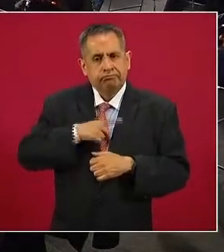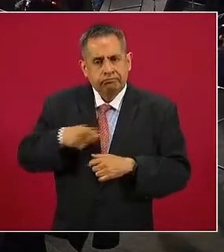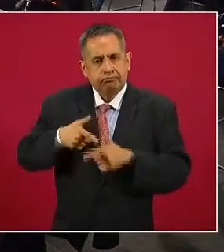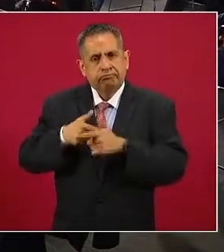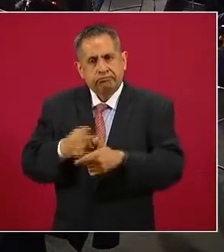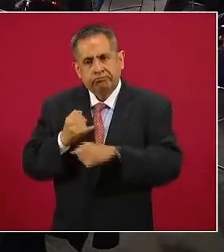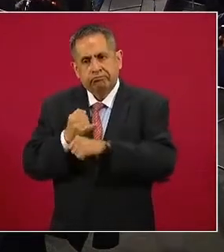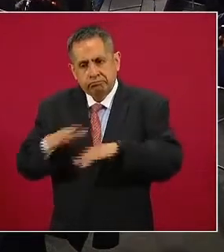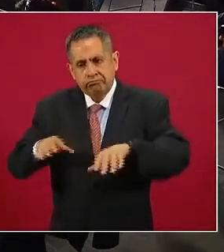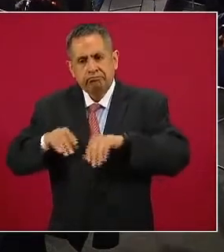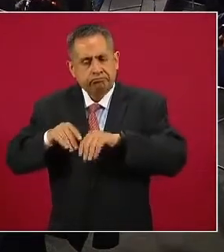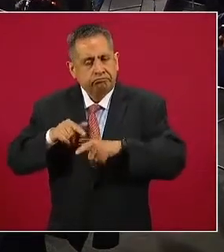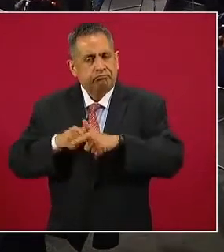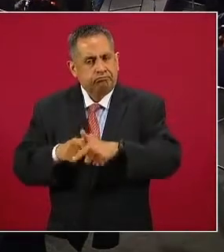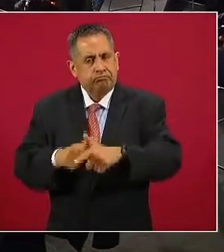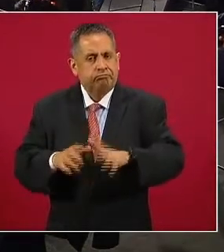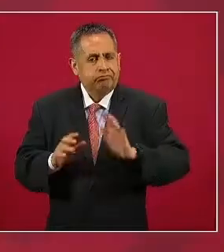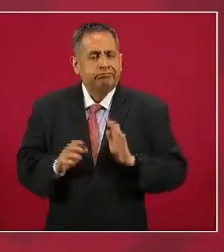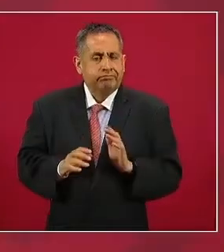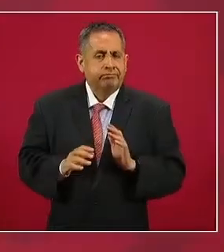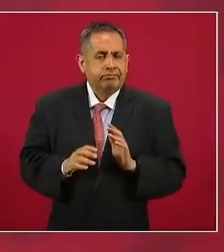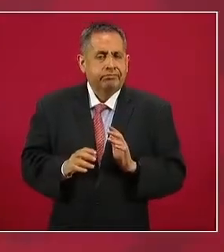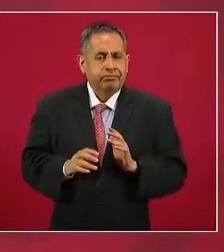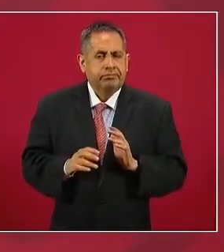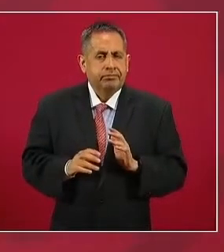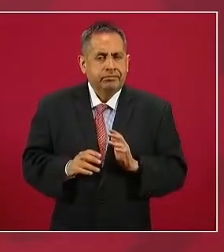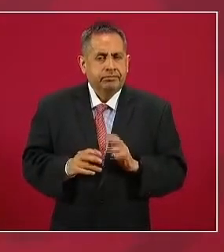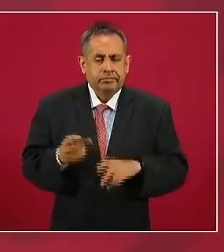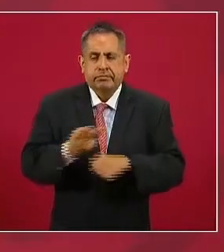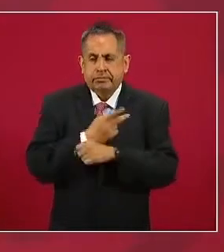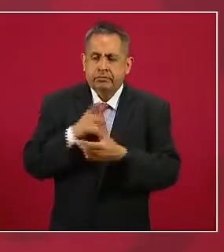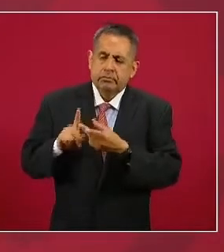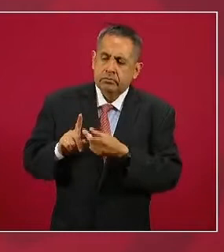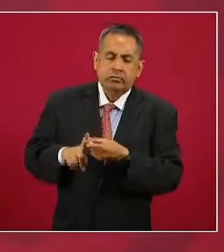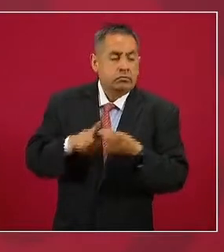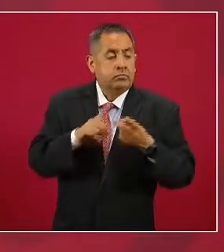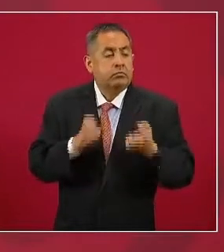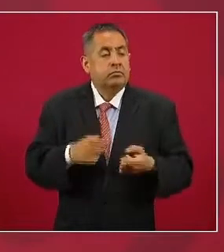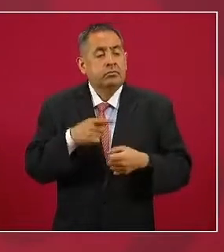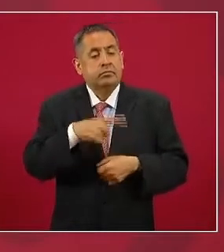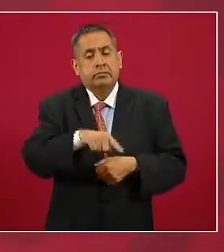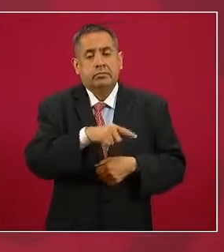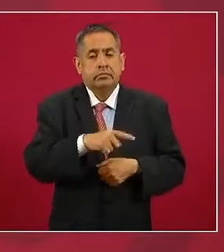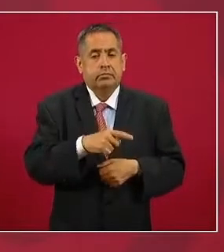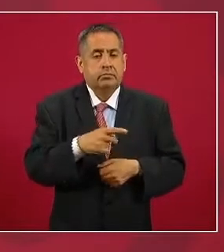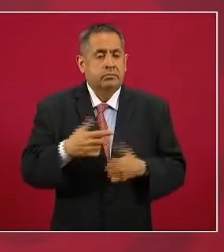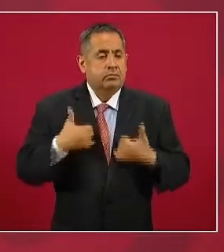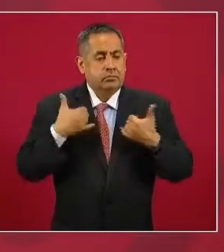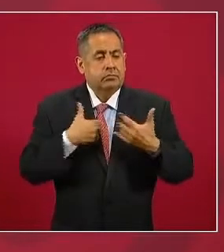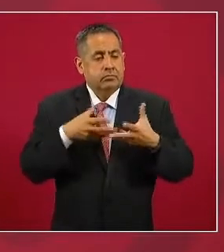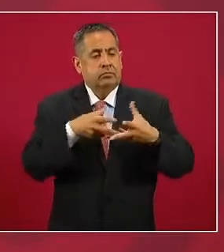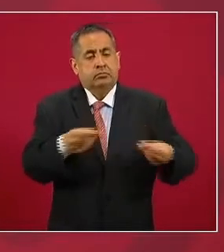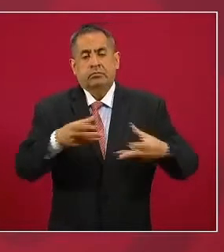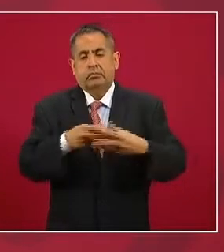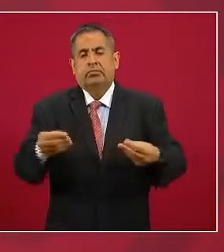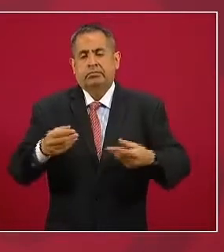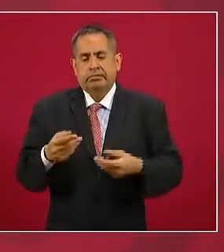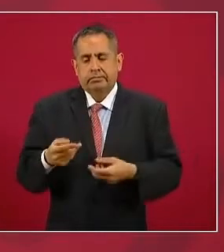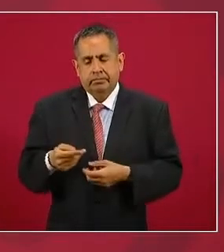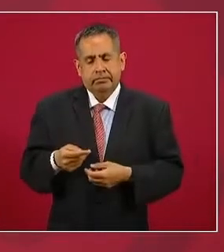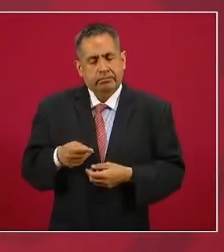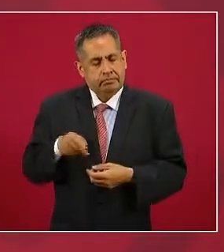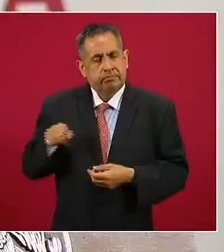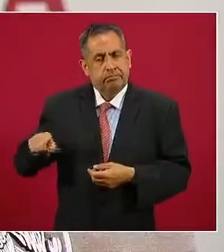informando sobre este dónde están estas personas desaparecidas y